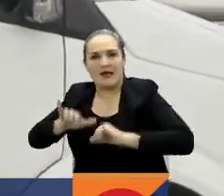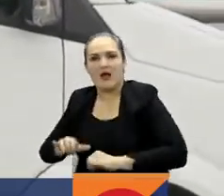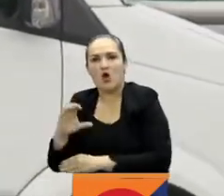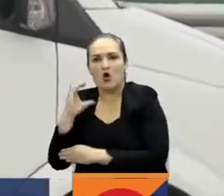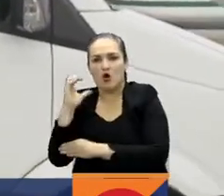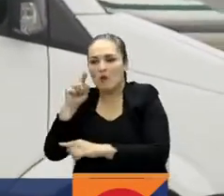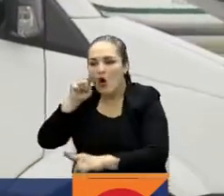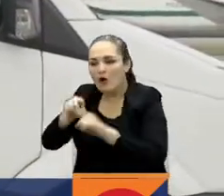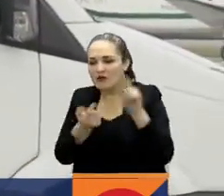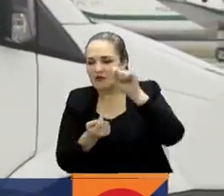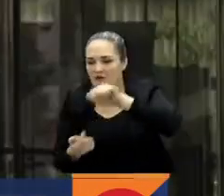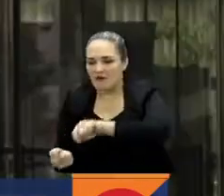para reparar a las víctimas.